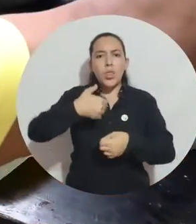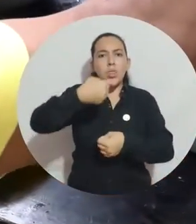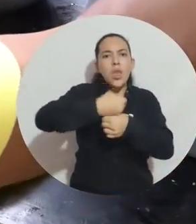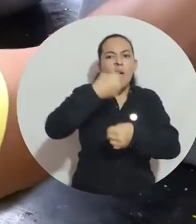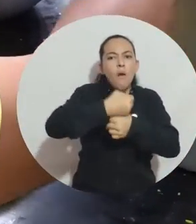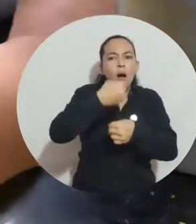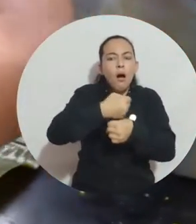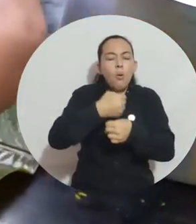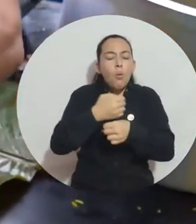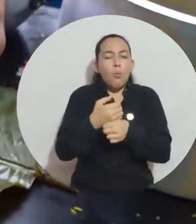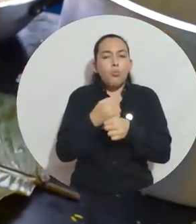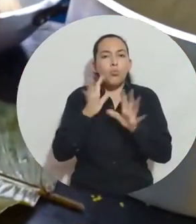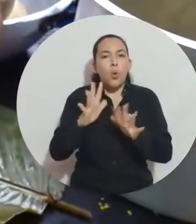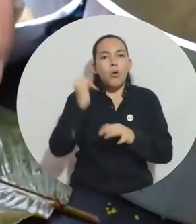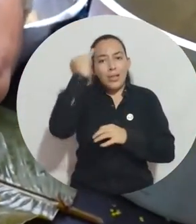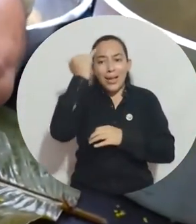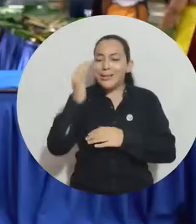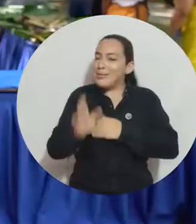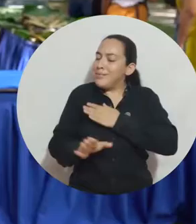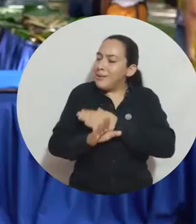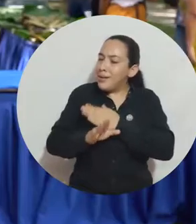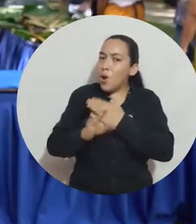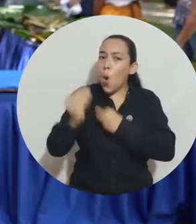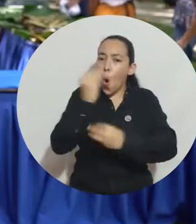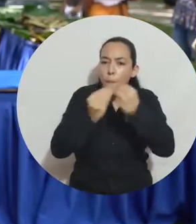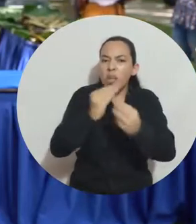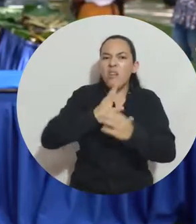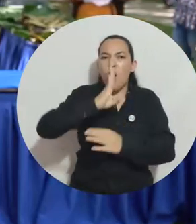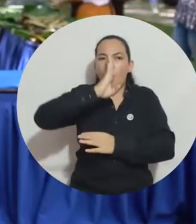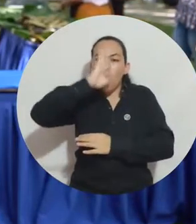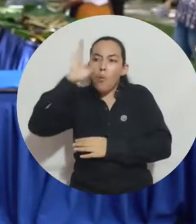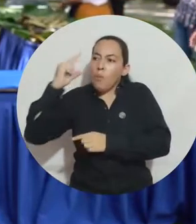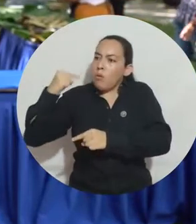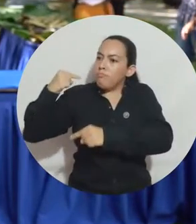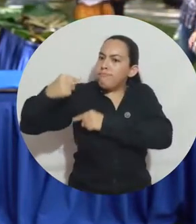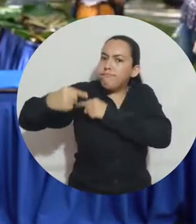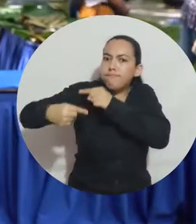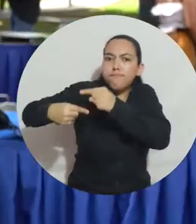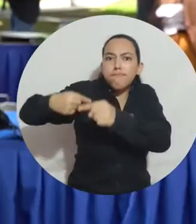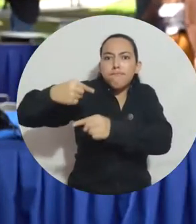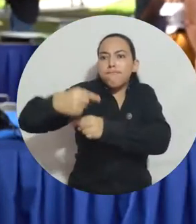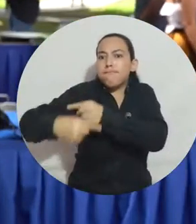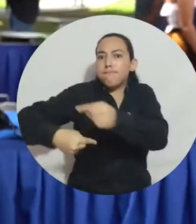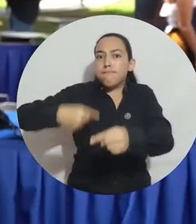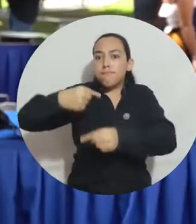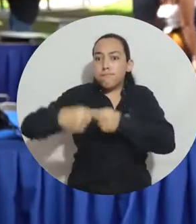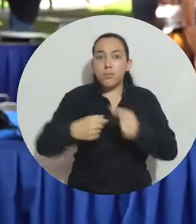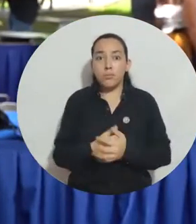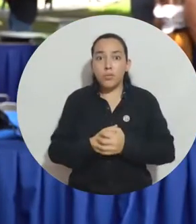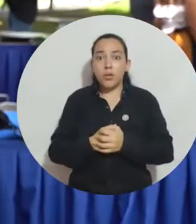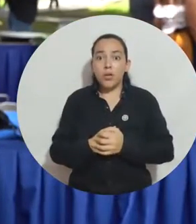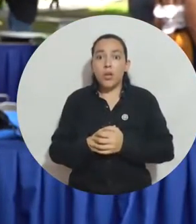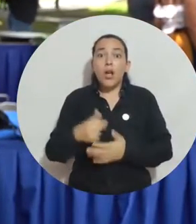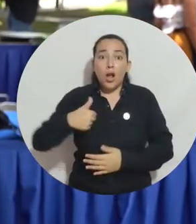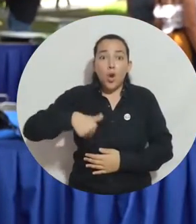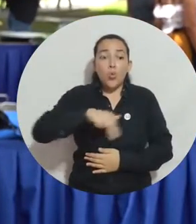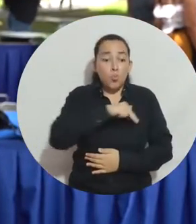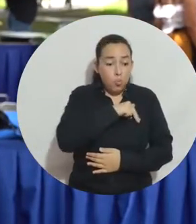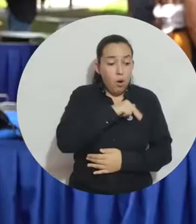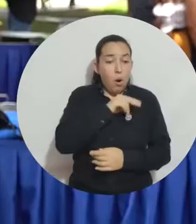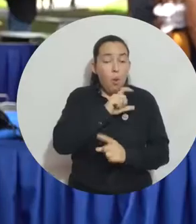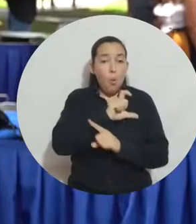a mi labor debido a que la idea es seguir preservando estas costumbres, estas tradiciones que hacen parte